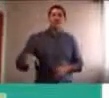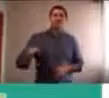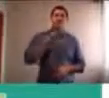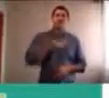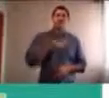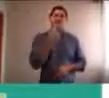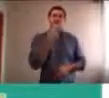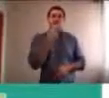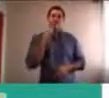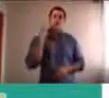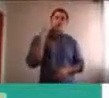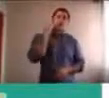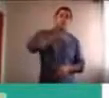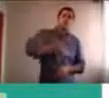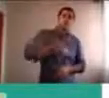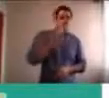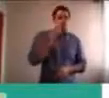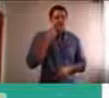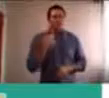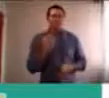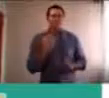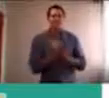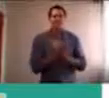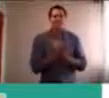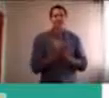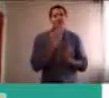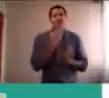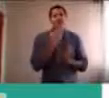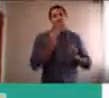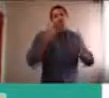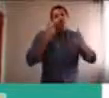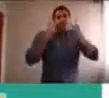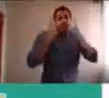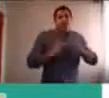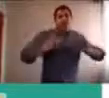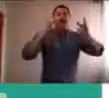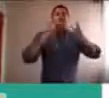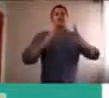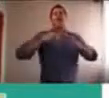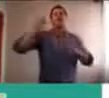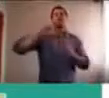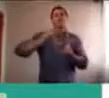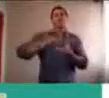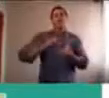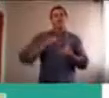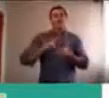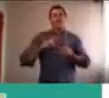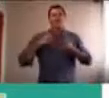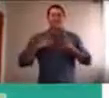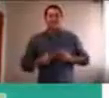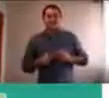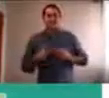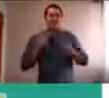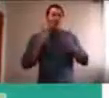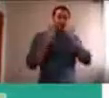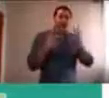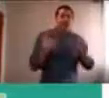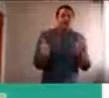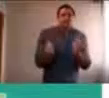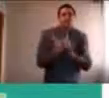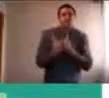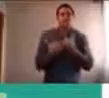su viaje de egresados, no va a volver, a estar en el recreo, con sus amigos, es como que,